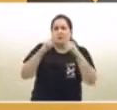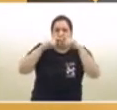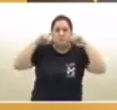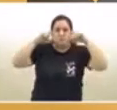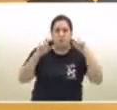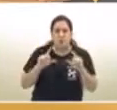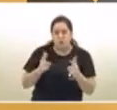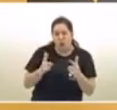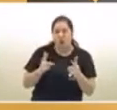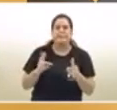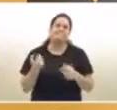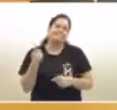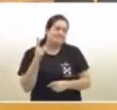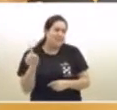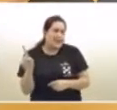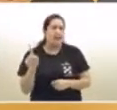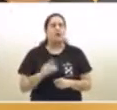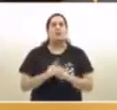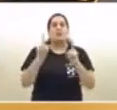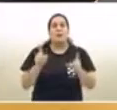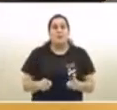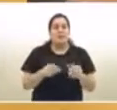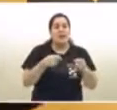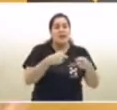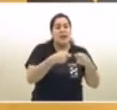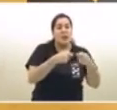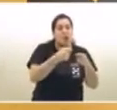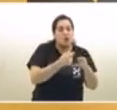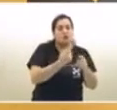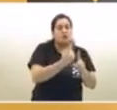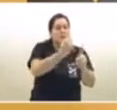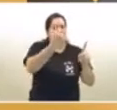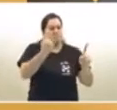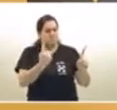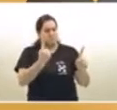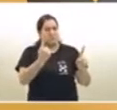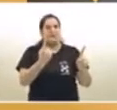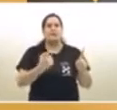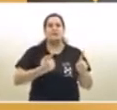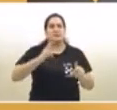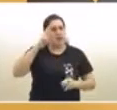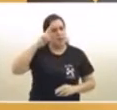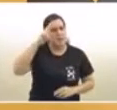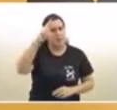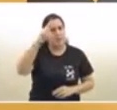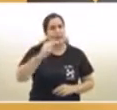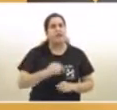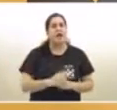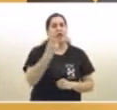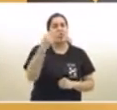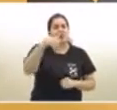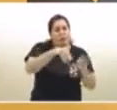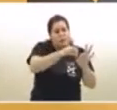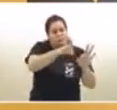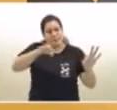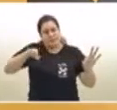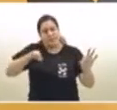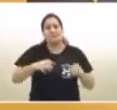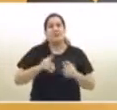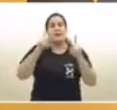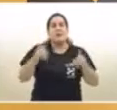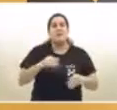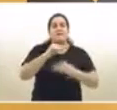esperando afuera en los comercios cada uno a dos metros de distancia, las familias que salen los fines de semana con los chicos,